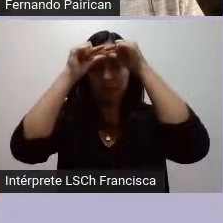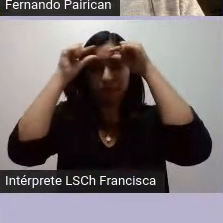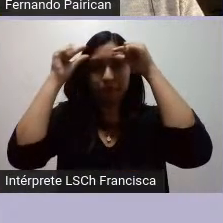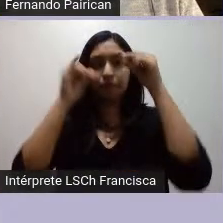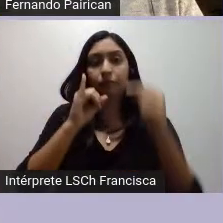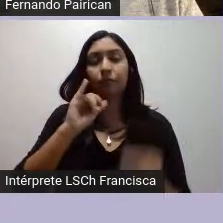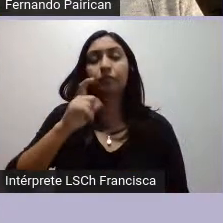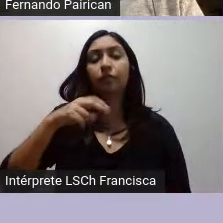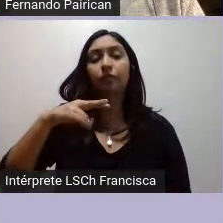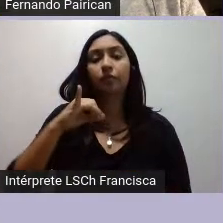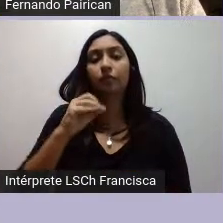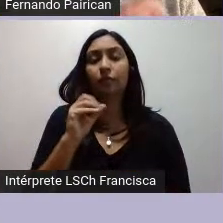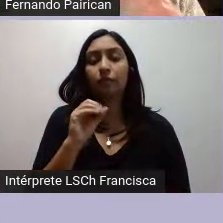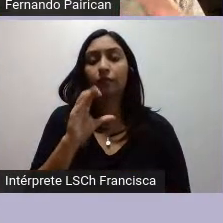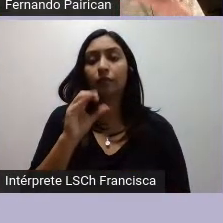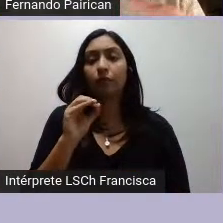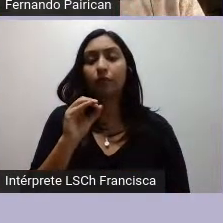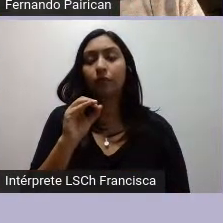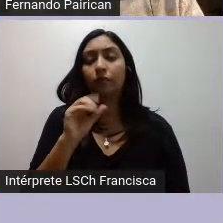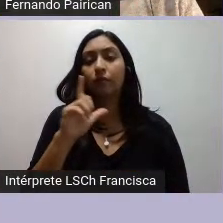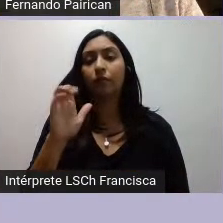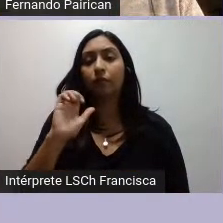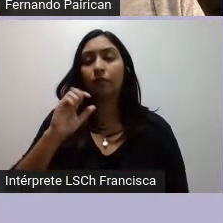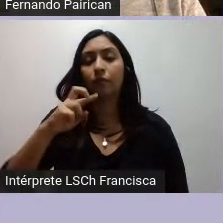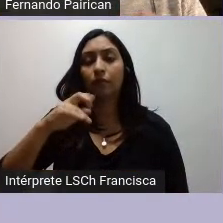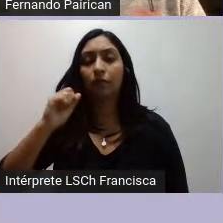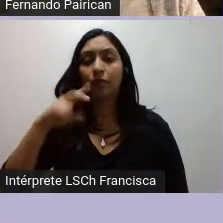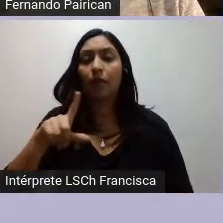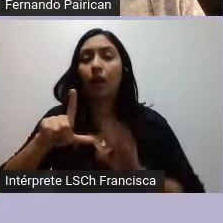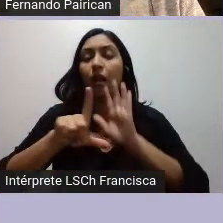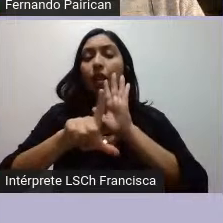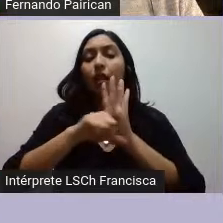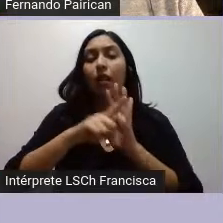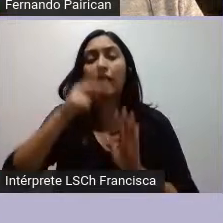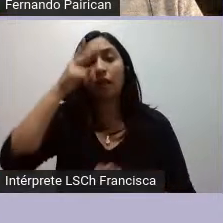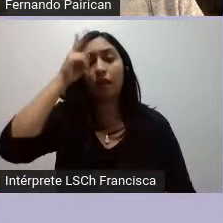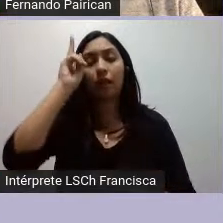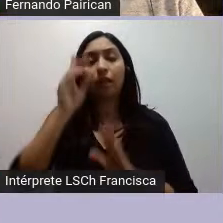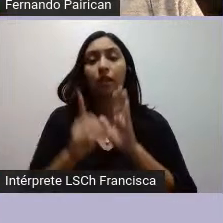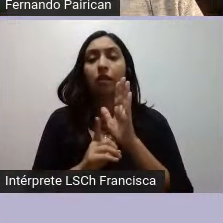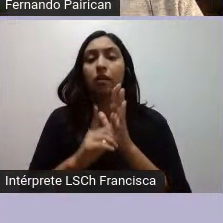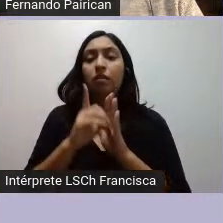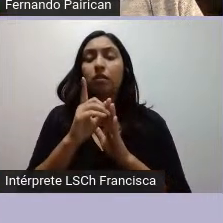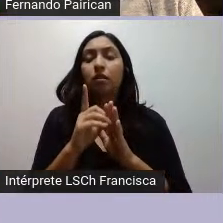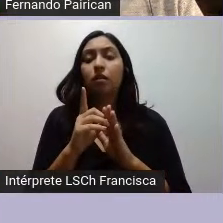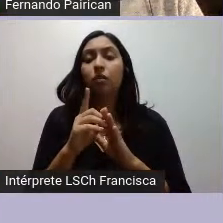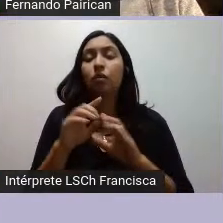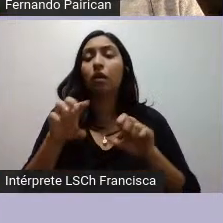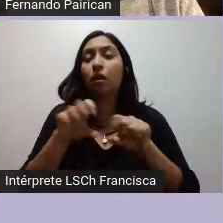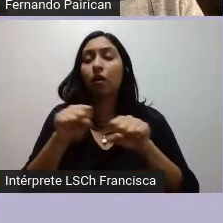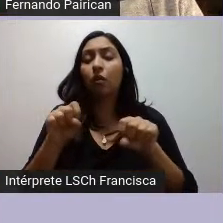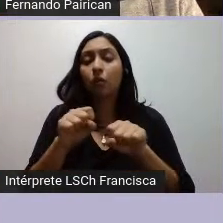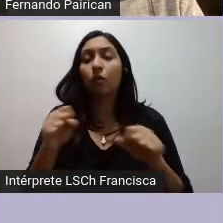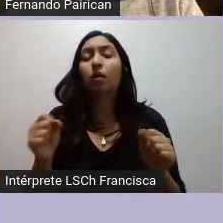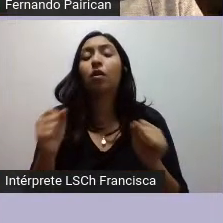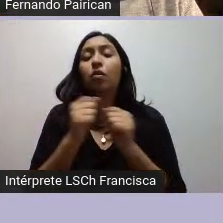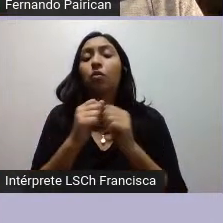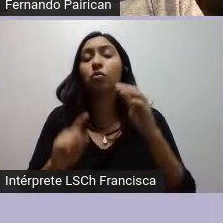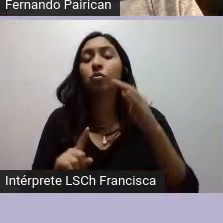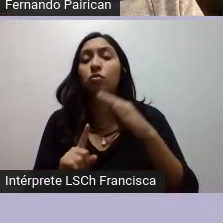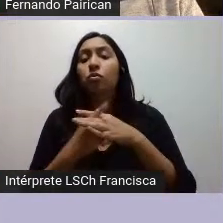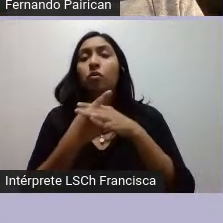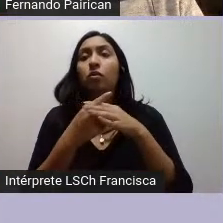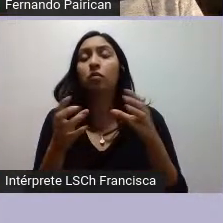indígena, de alguna manera, se desarrolla, coincide con el surgimiento de un movimiento